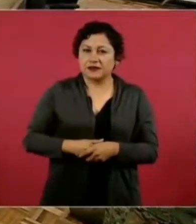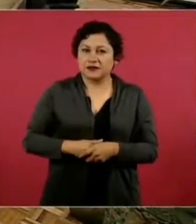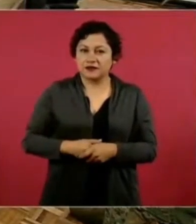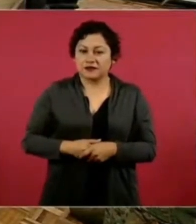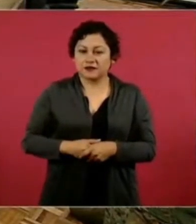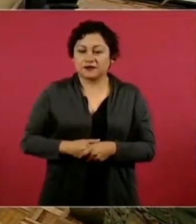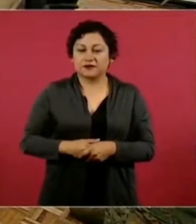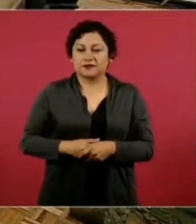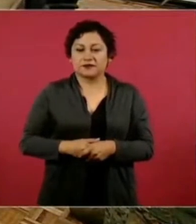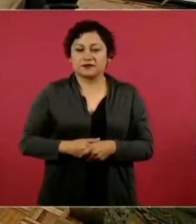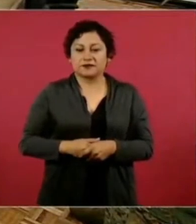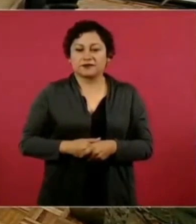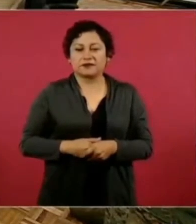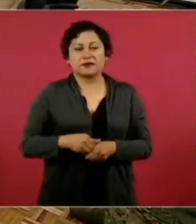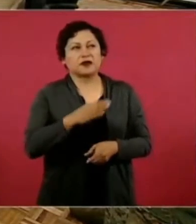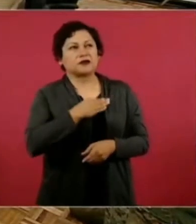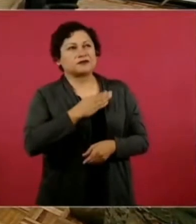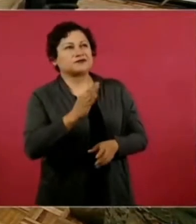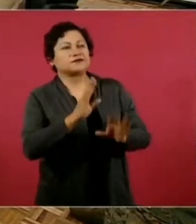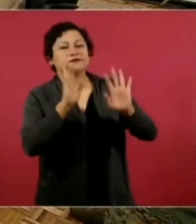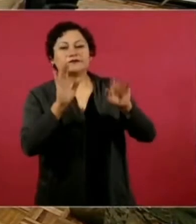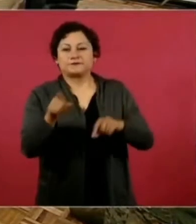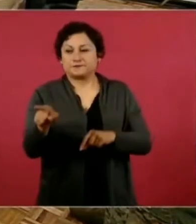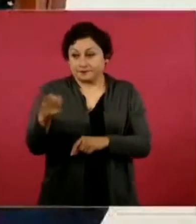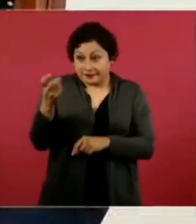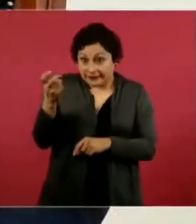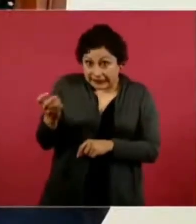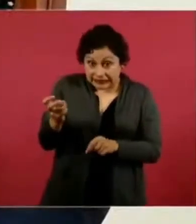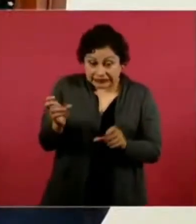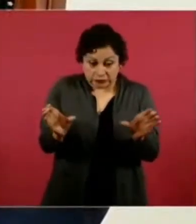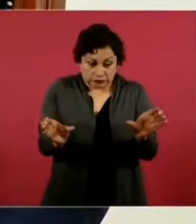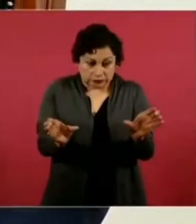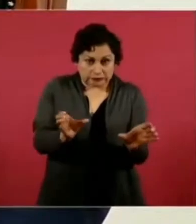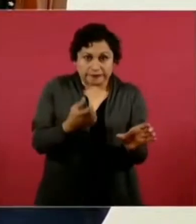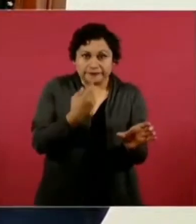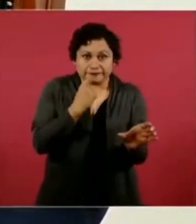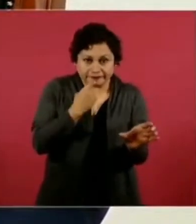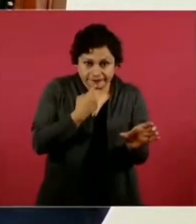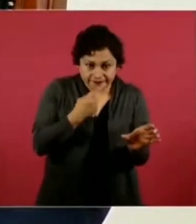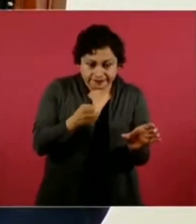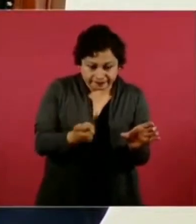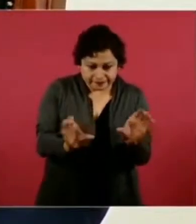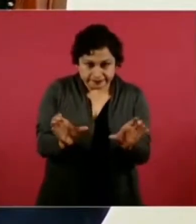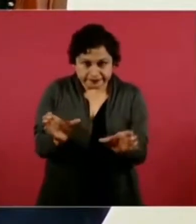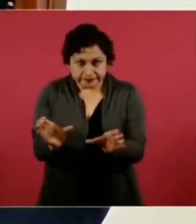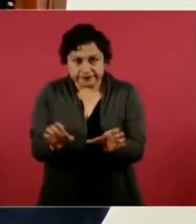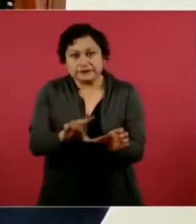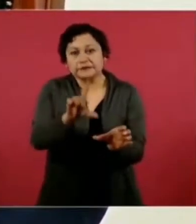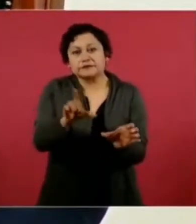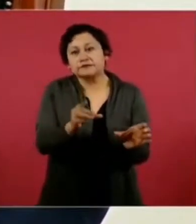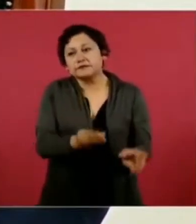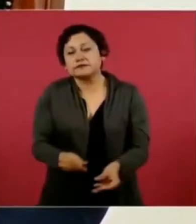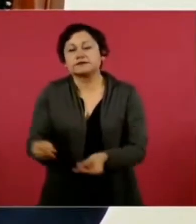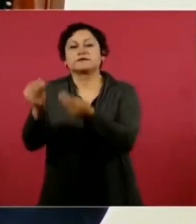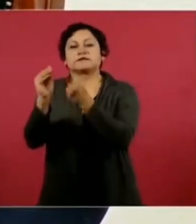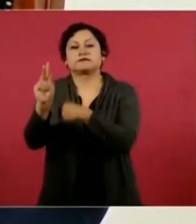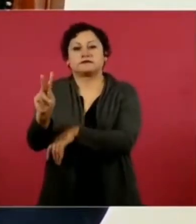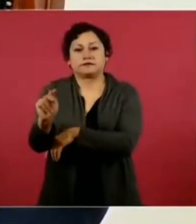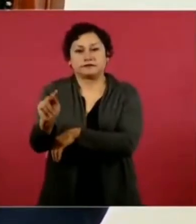Y luego pasó eso a la pantalla, a las redes,